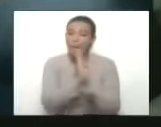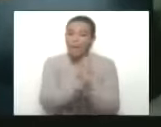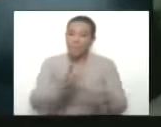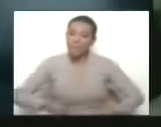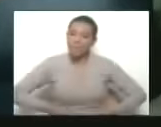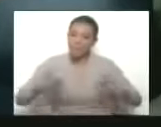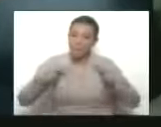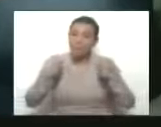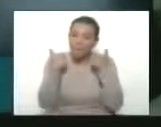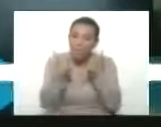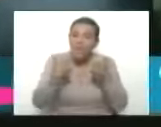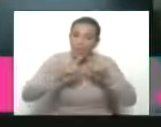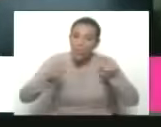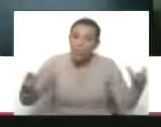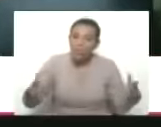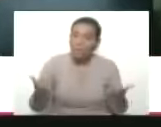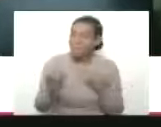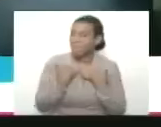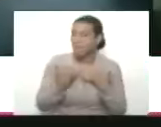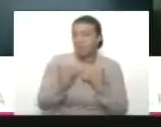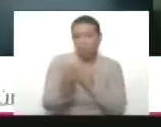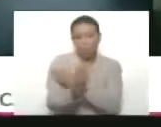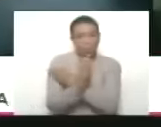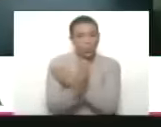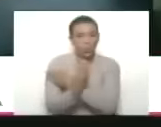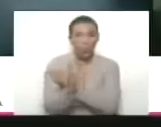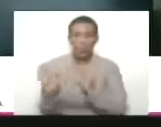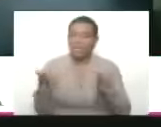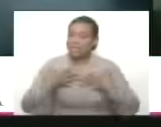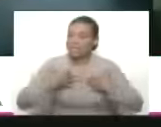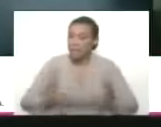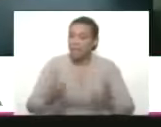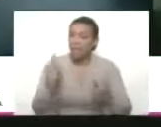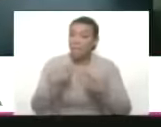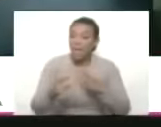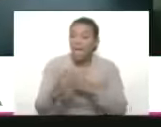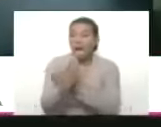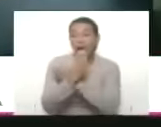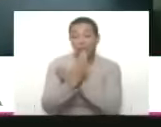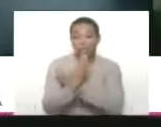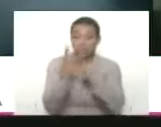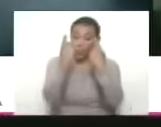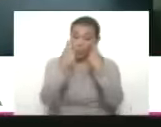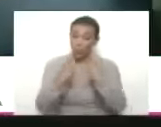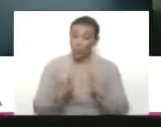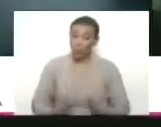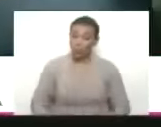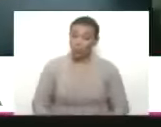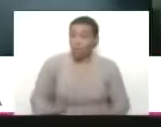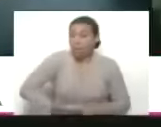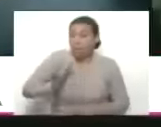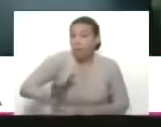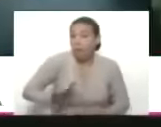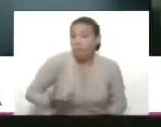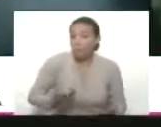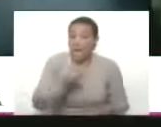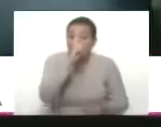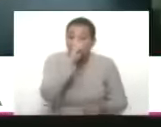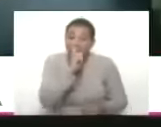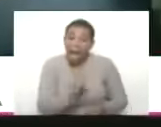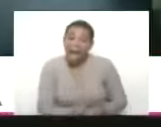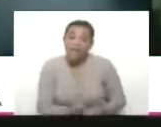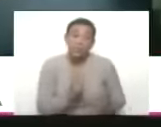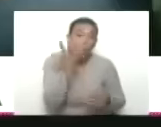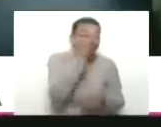mujeres bueno en general las mujeres venezolanas somos sanas pero debemos atender prioridades que se dan con el desarrollo